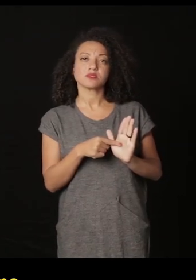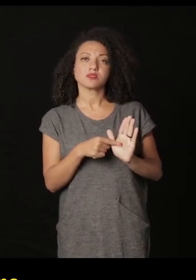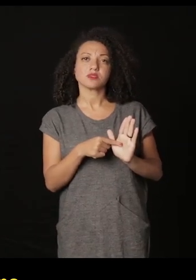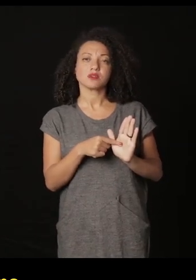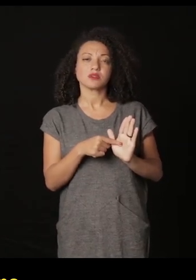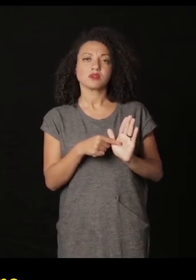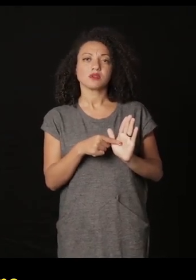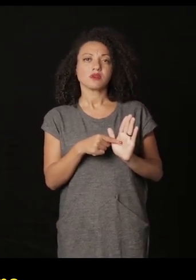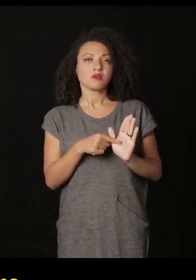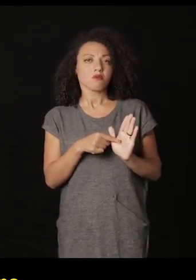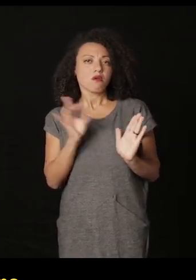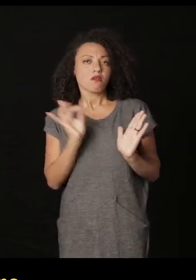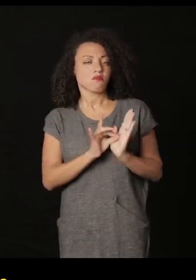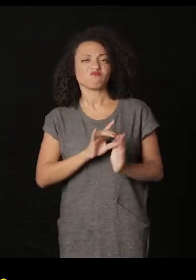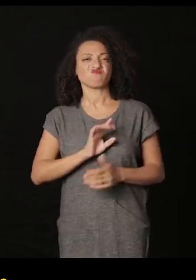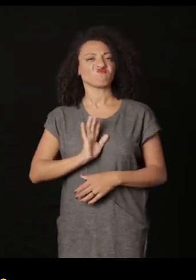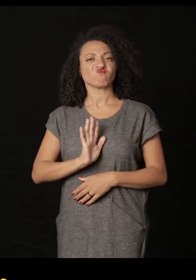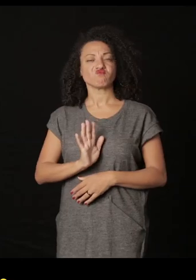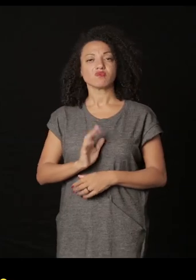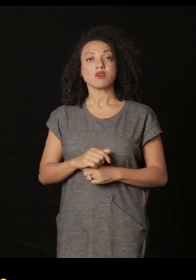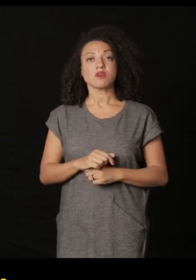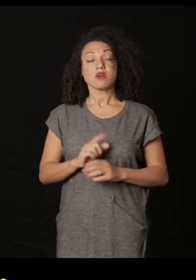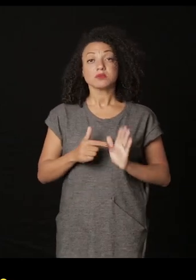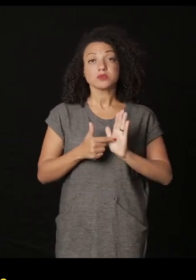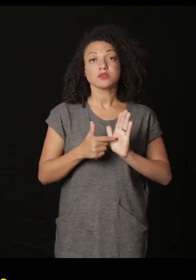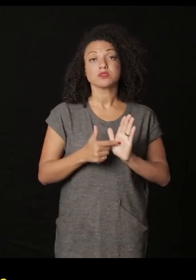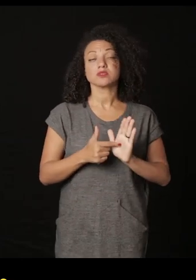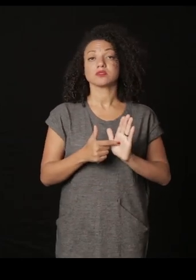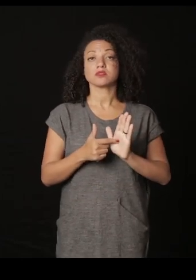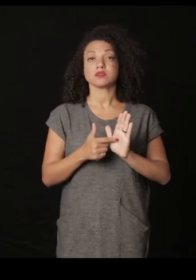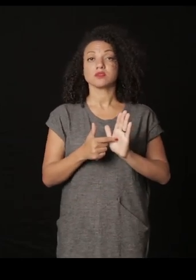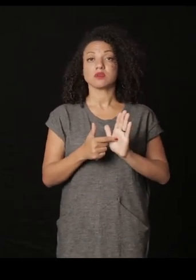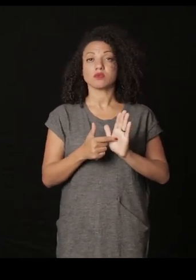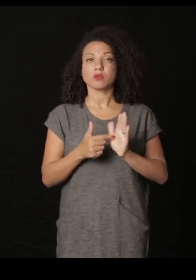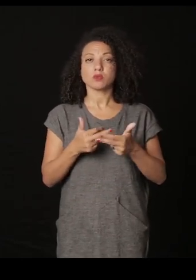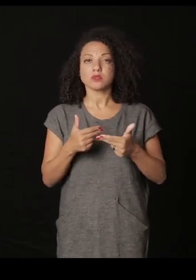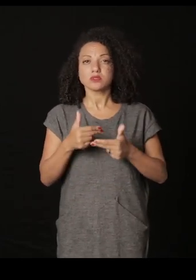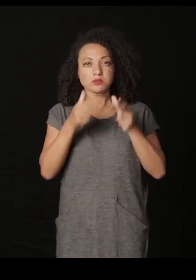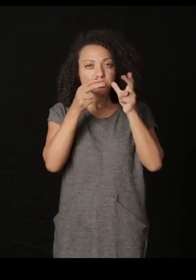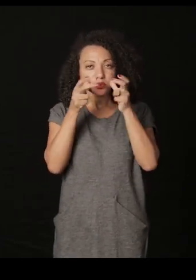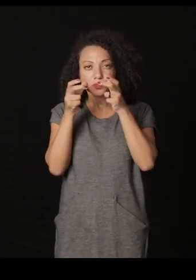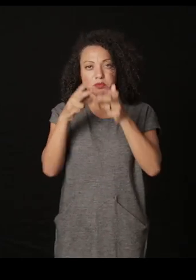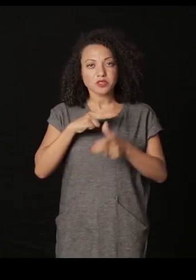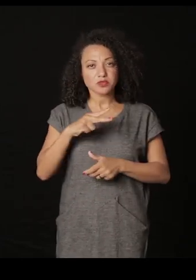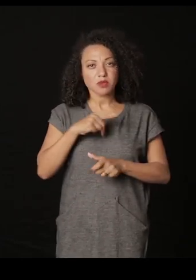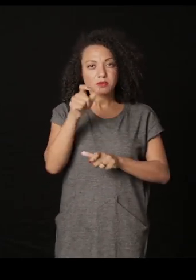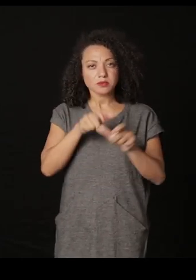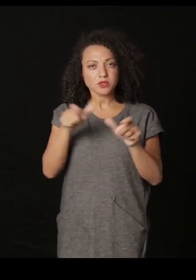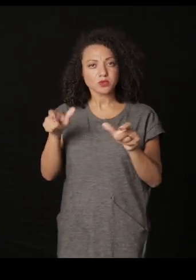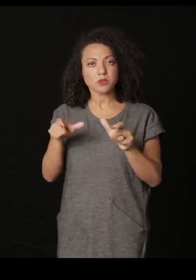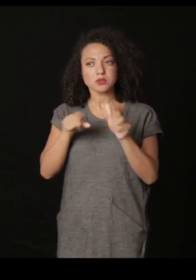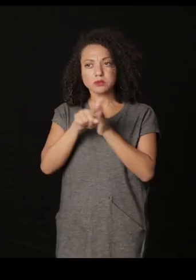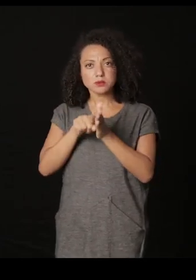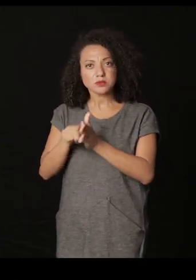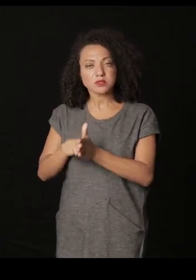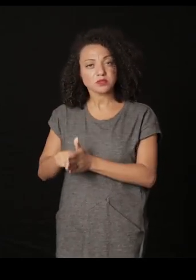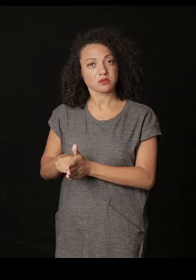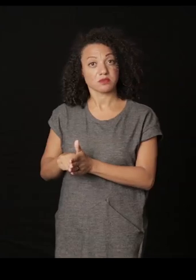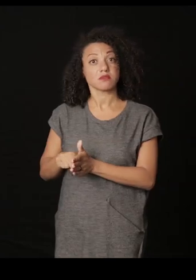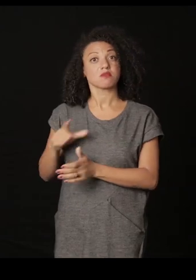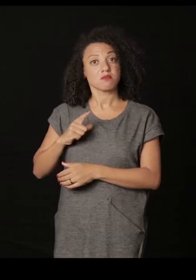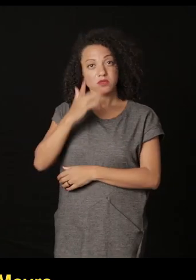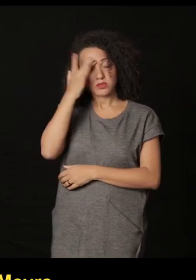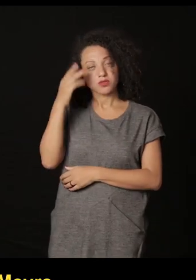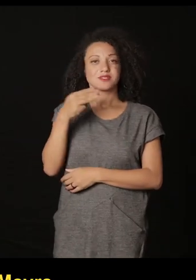no tiene una pretensión de mostrar una determinada realidad. Él muestra a partir de hallazgos particulares, de hallazgos de las personas